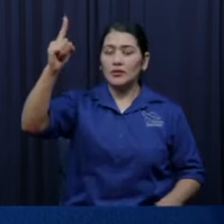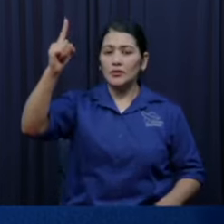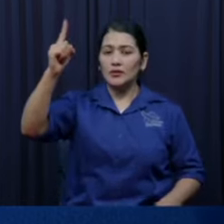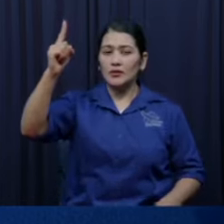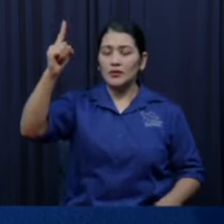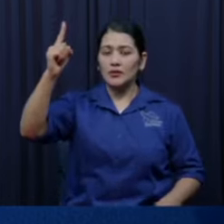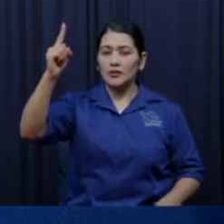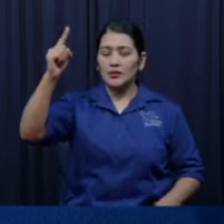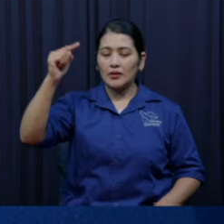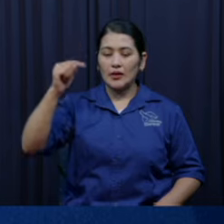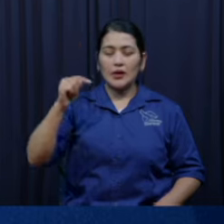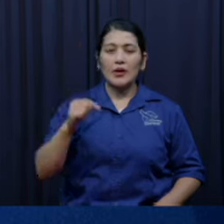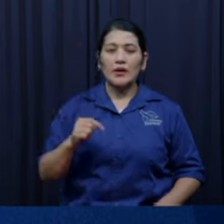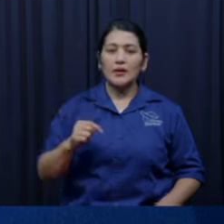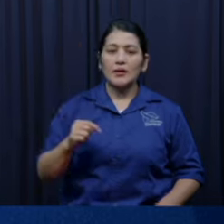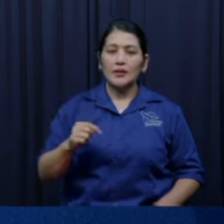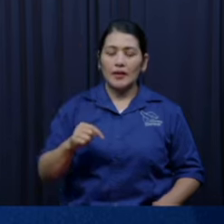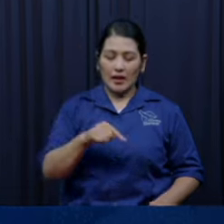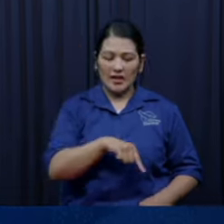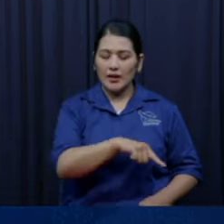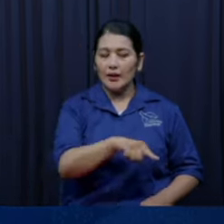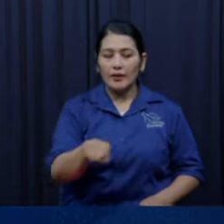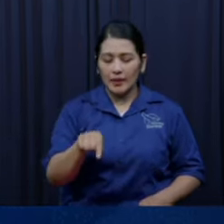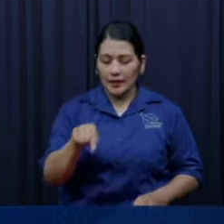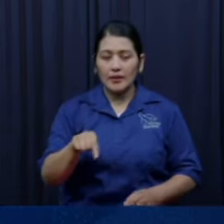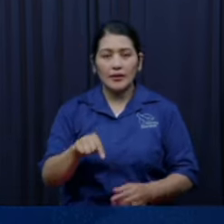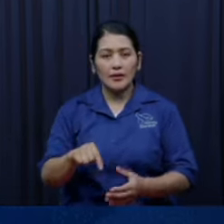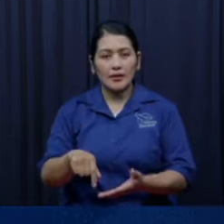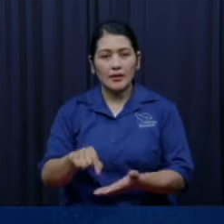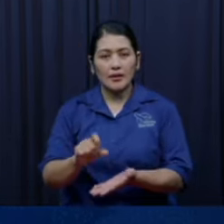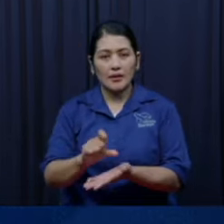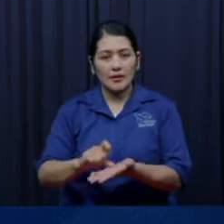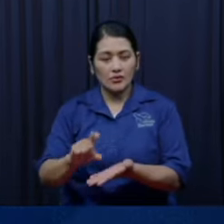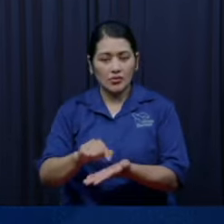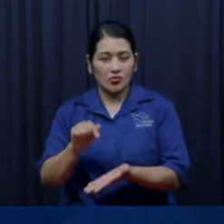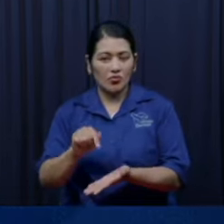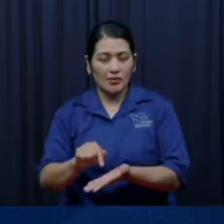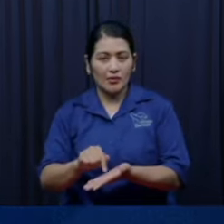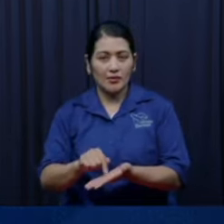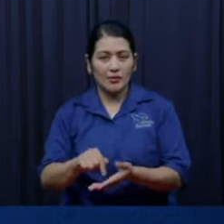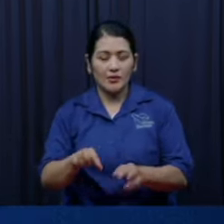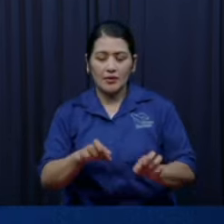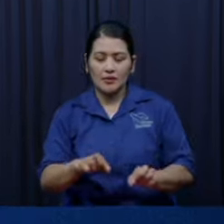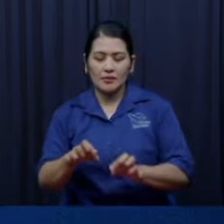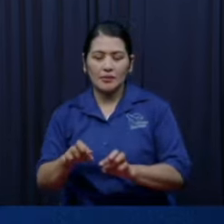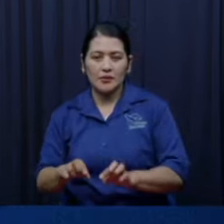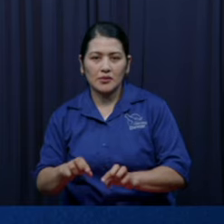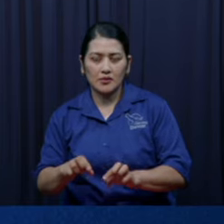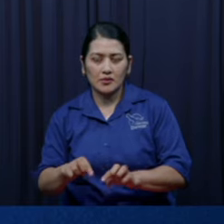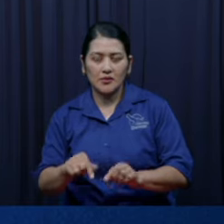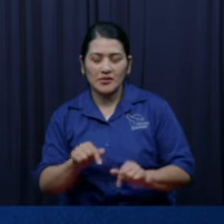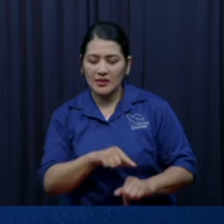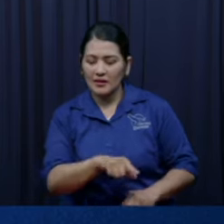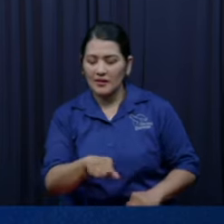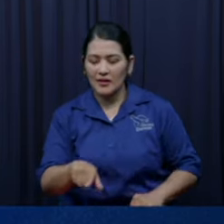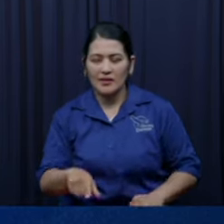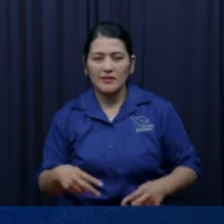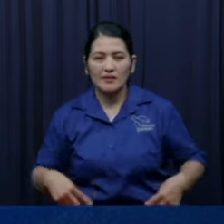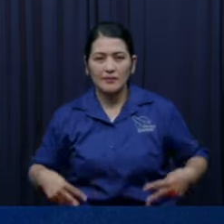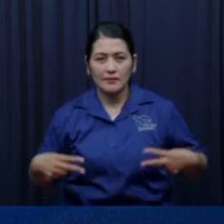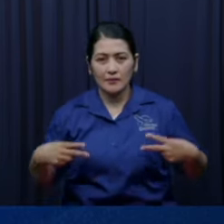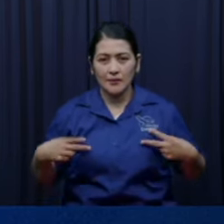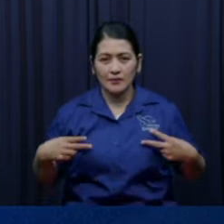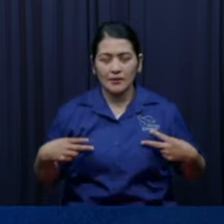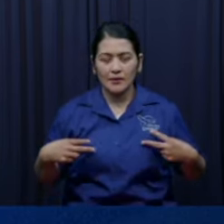haya echado de delante de ti a muchas naciones. Entonces dice, los eteos, jerjeseos,